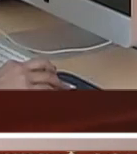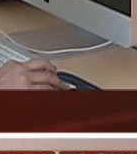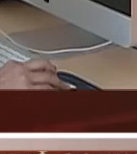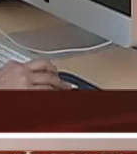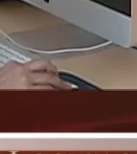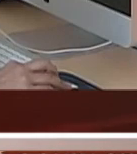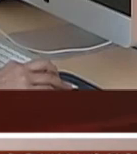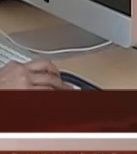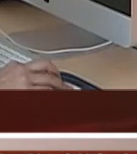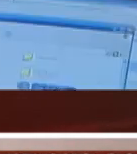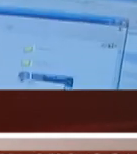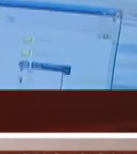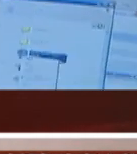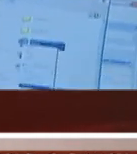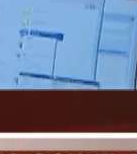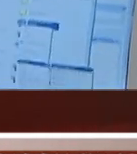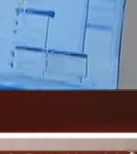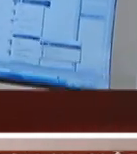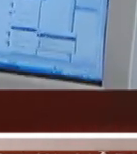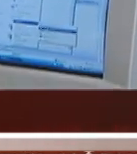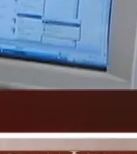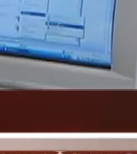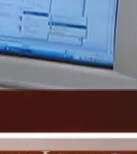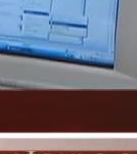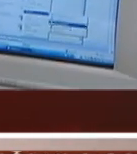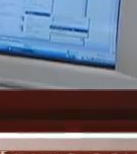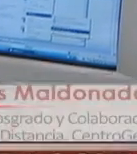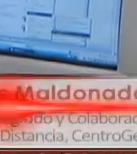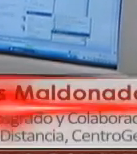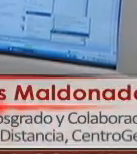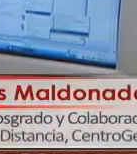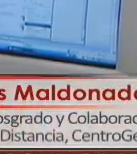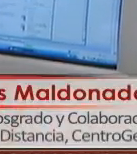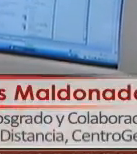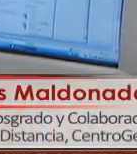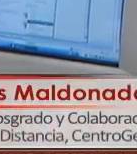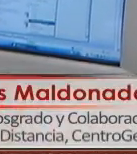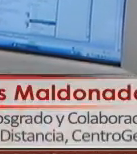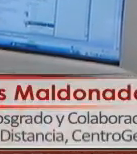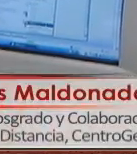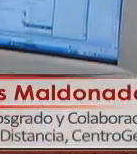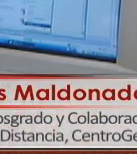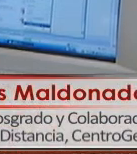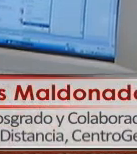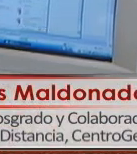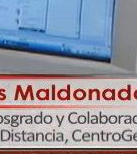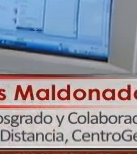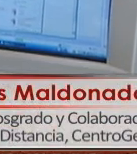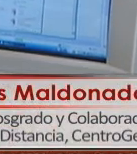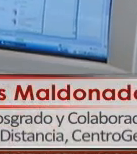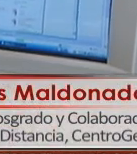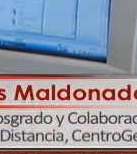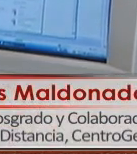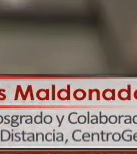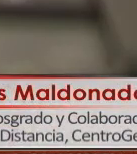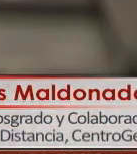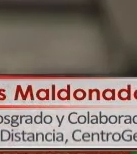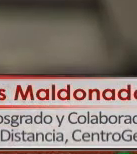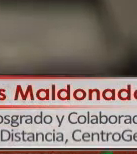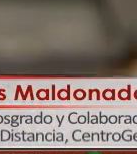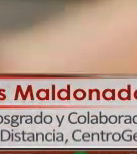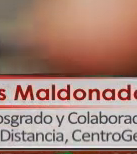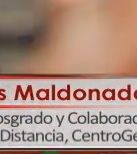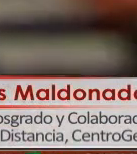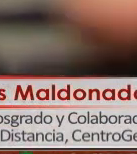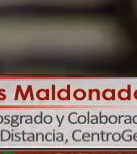sociales las empresas pues están compartiendo datos e información del territorio procedentes como tú lo has comentado muy bien